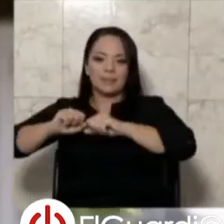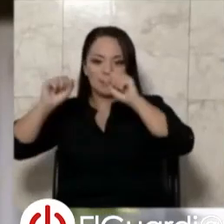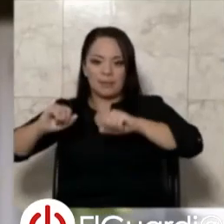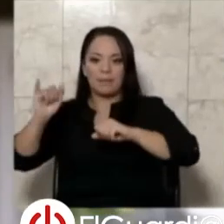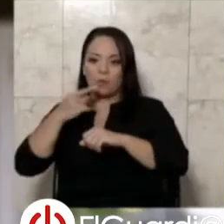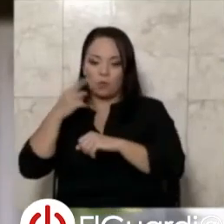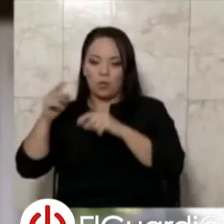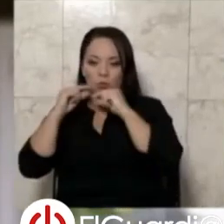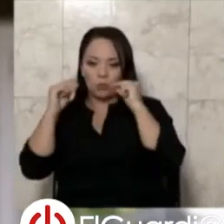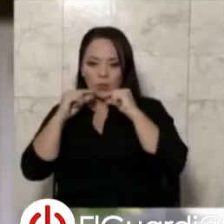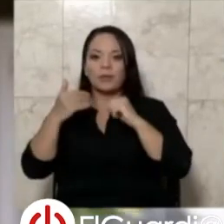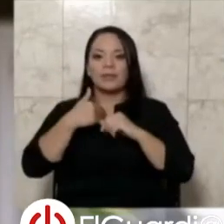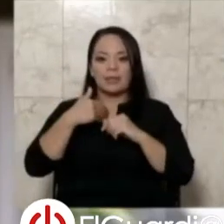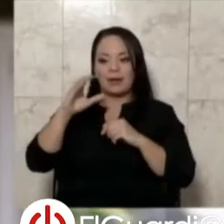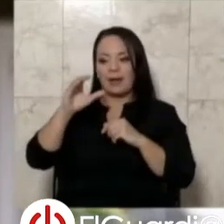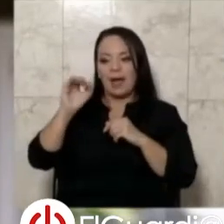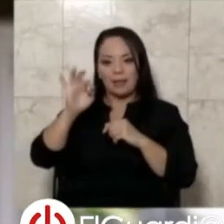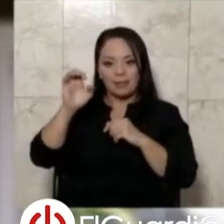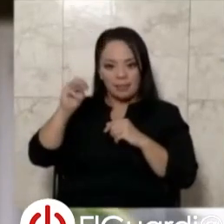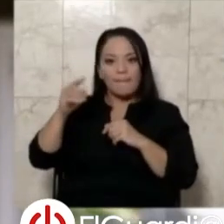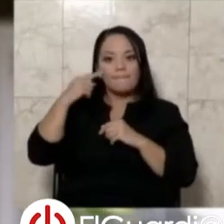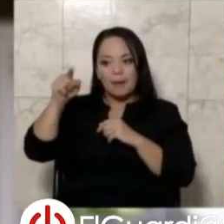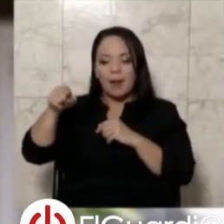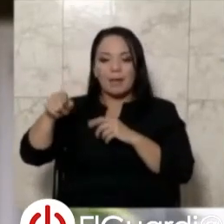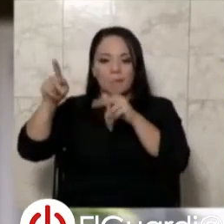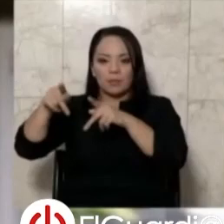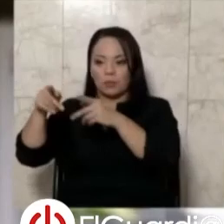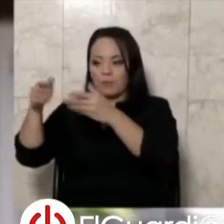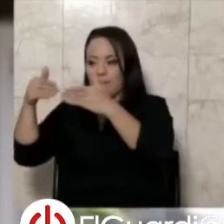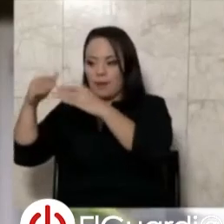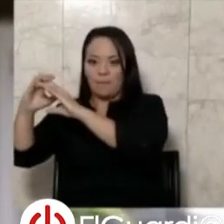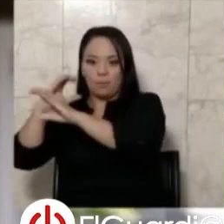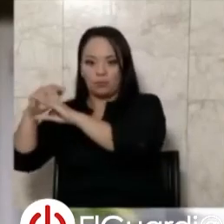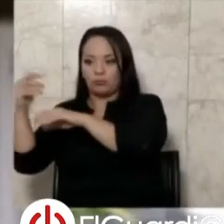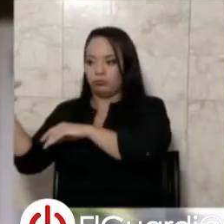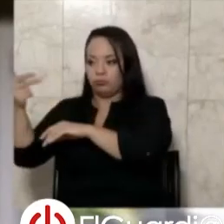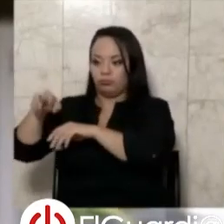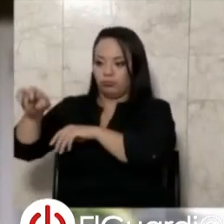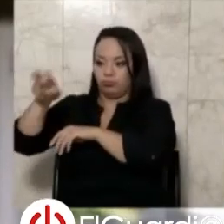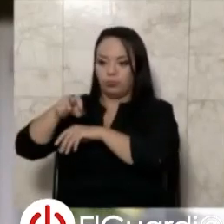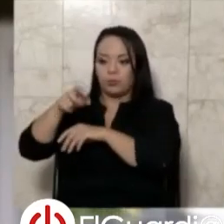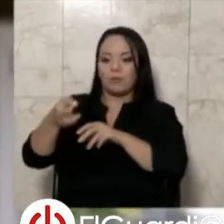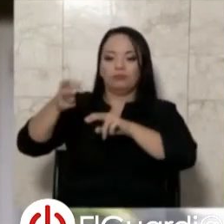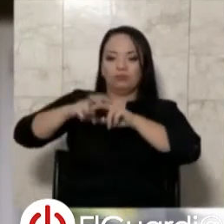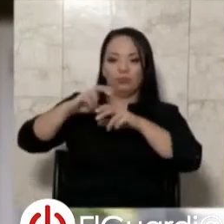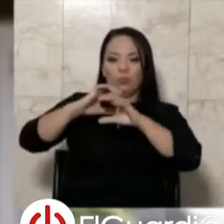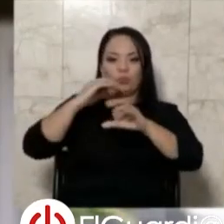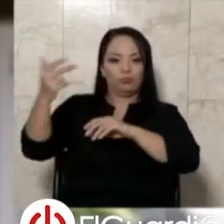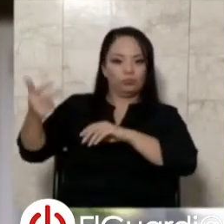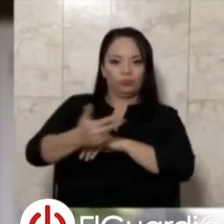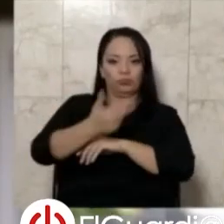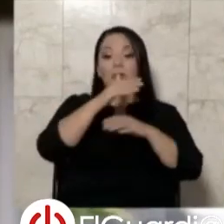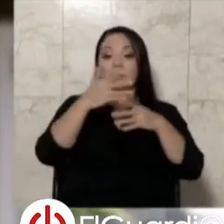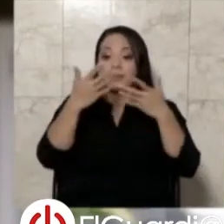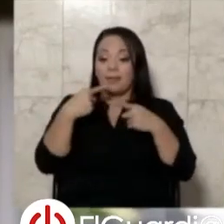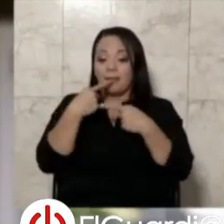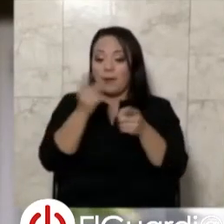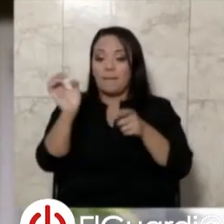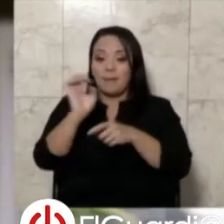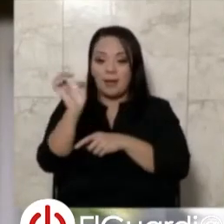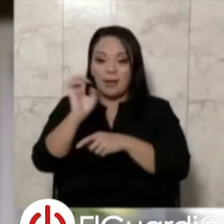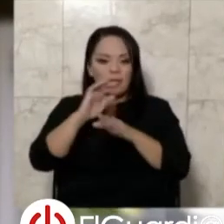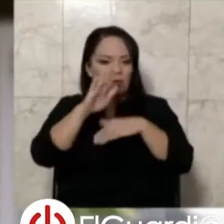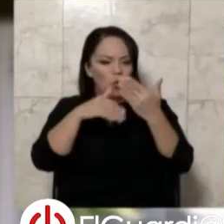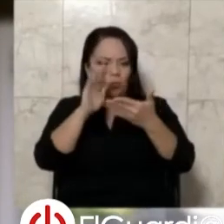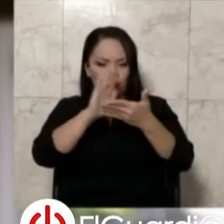Rodrigo, tener el Catén para que ahí se pueda hacer el transbordo, etc. Una vez que está la declaratoria de emergencia, se afina todo y se hace la